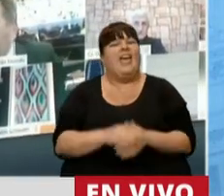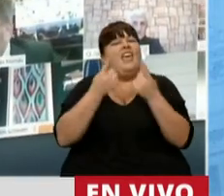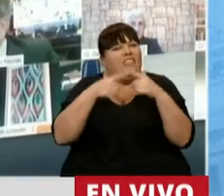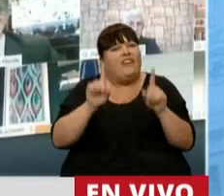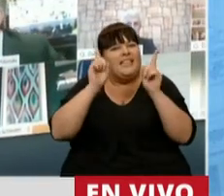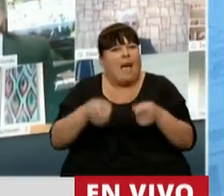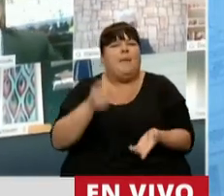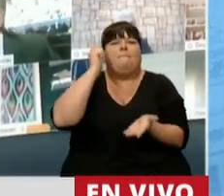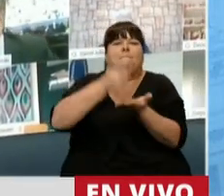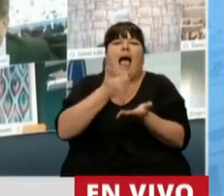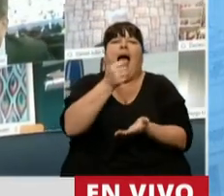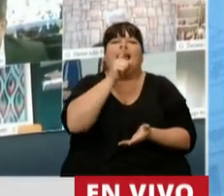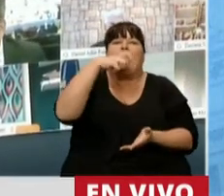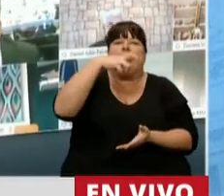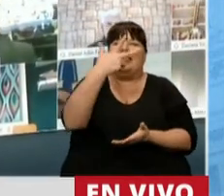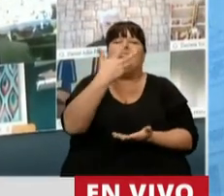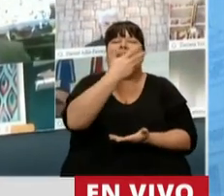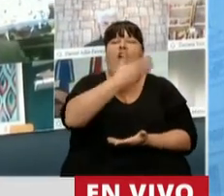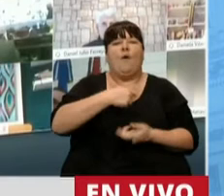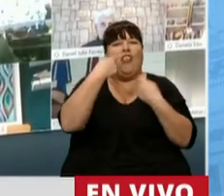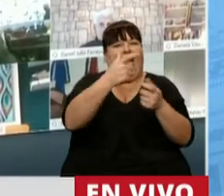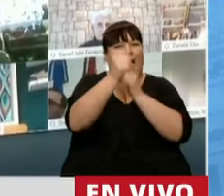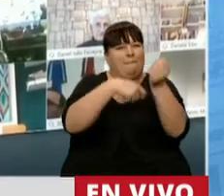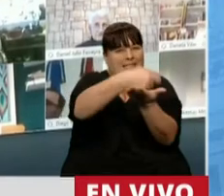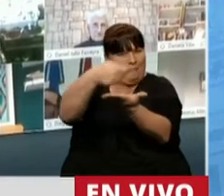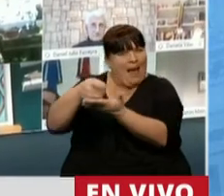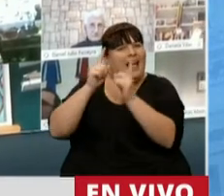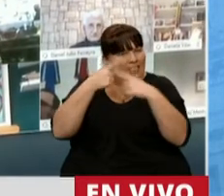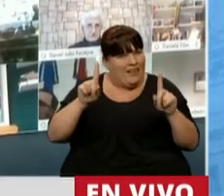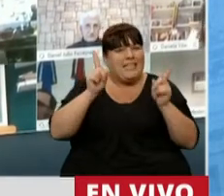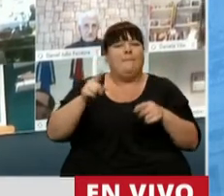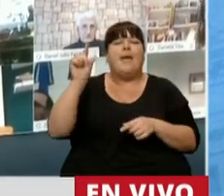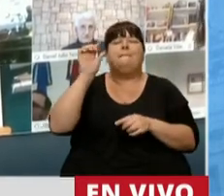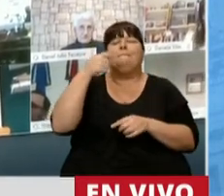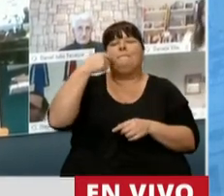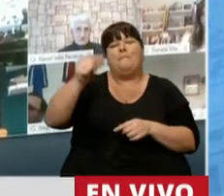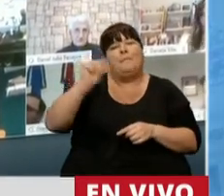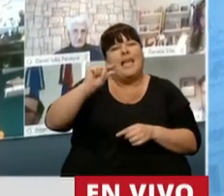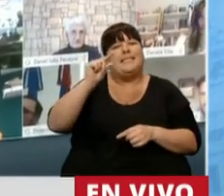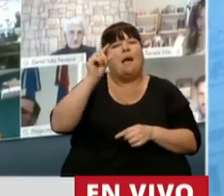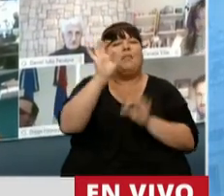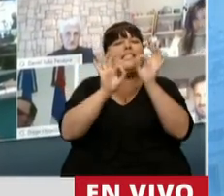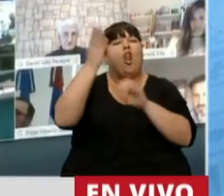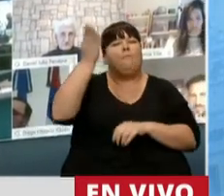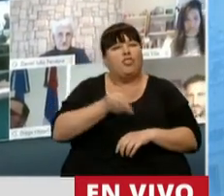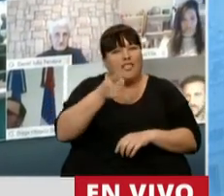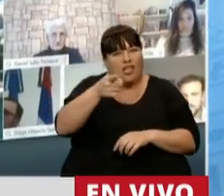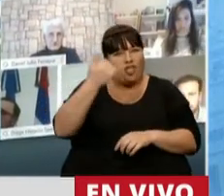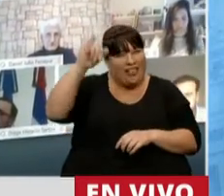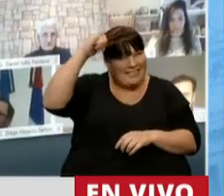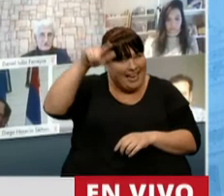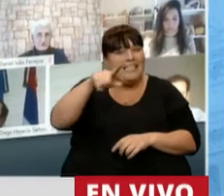distinto también del pago del ATP 3. Y también es cierto que los créditos a tasa cero, en un principio, fueron para autónomos y para